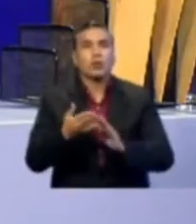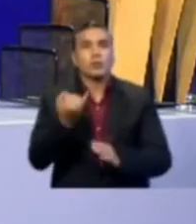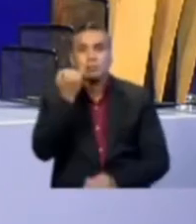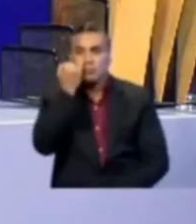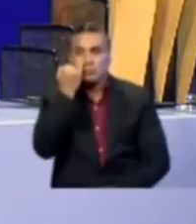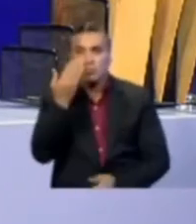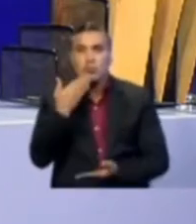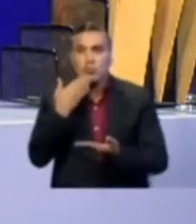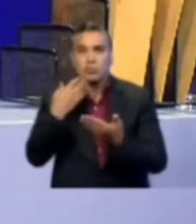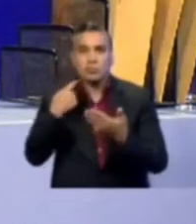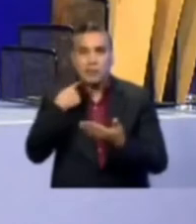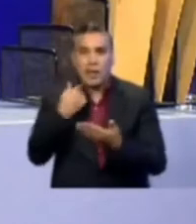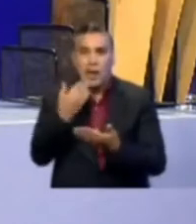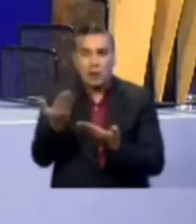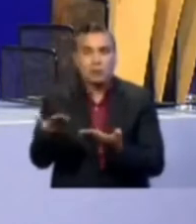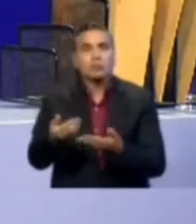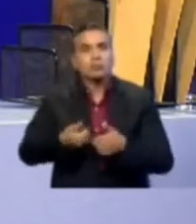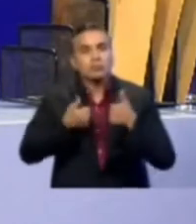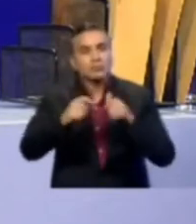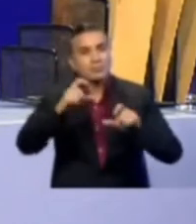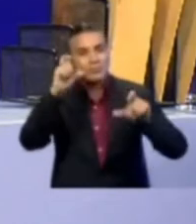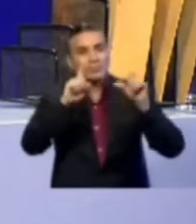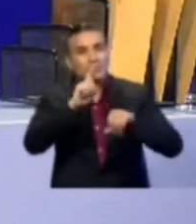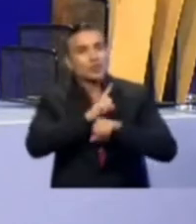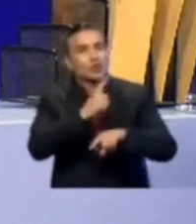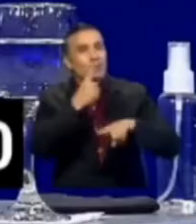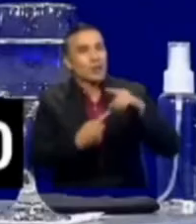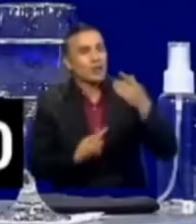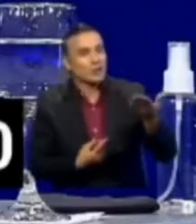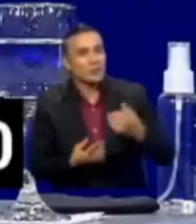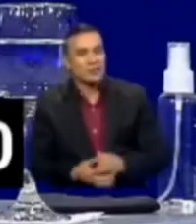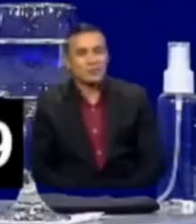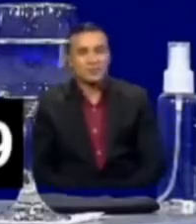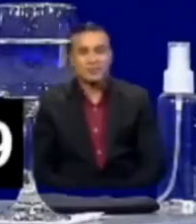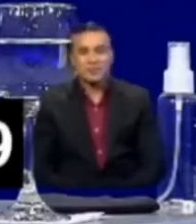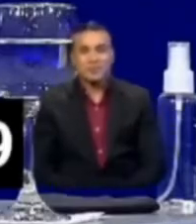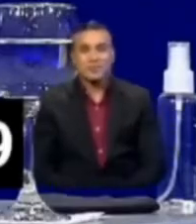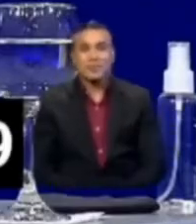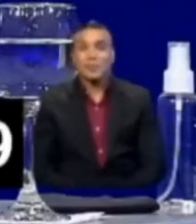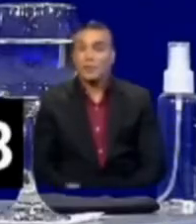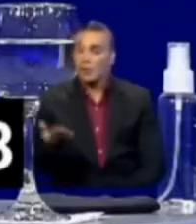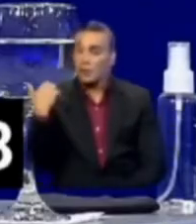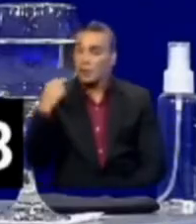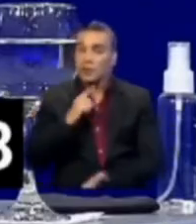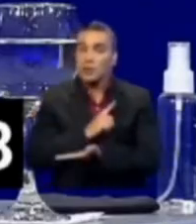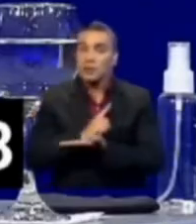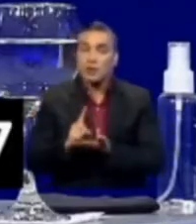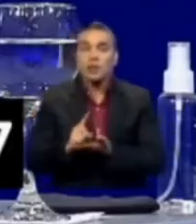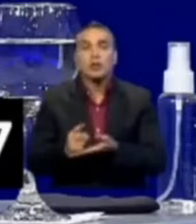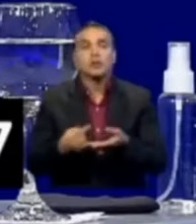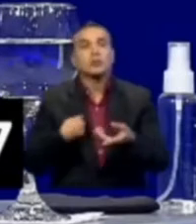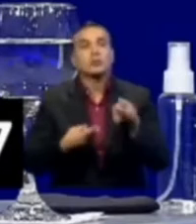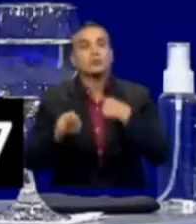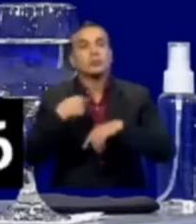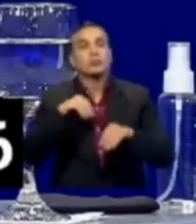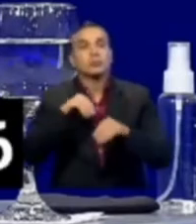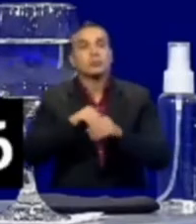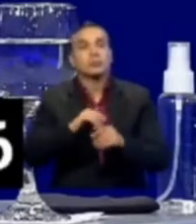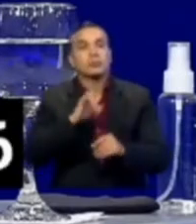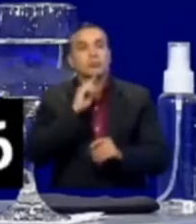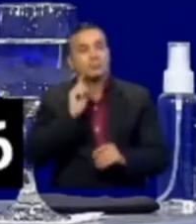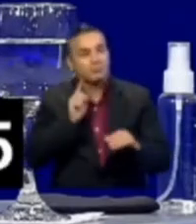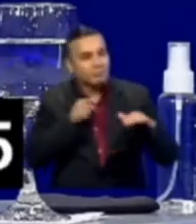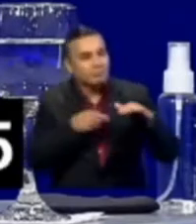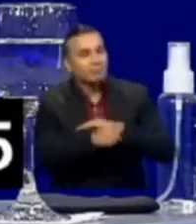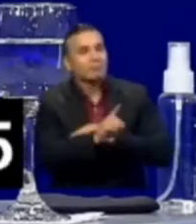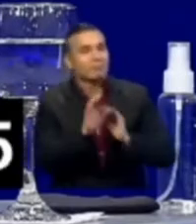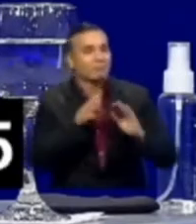nacionalidades indígenas? Candidato Arauz tiene un minuto y medio. Hace pocas semanas volví a los Estados Unidos.